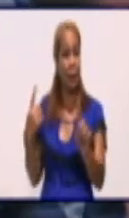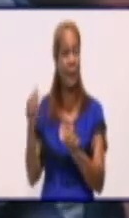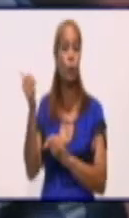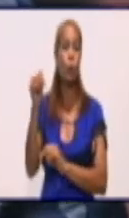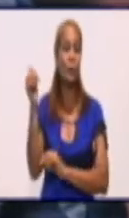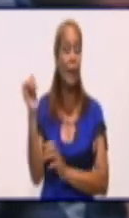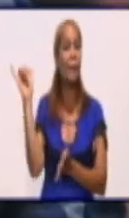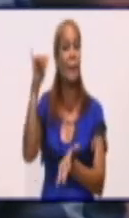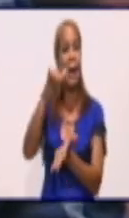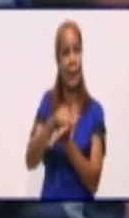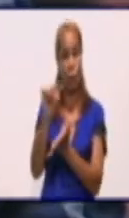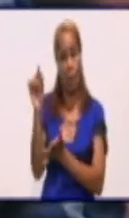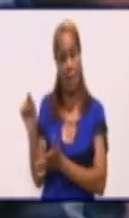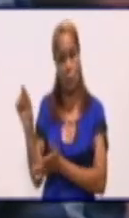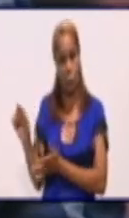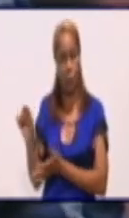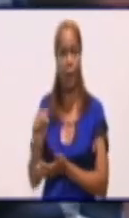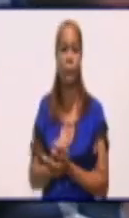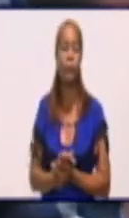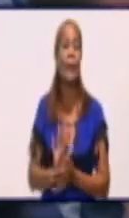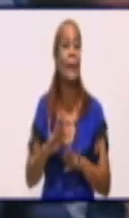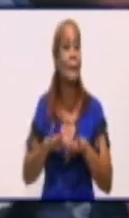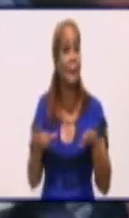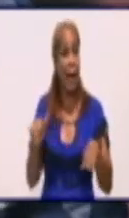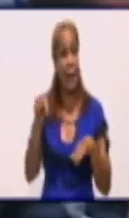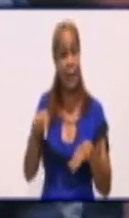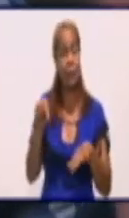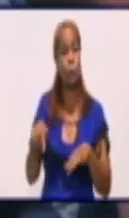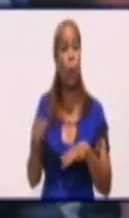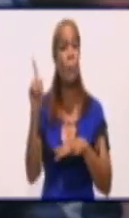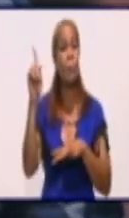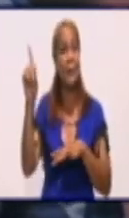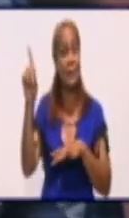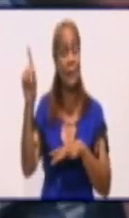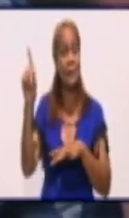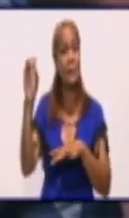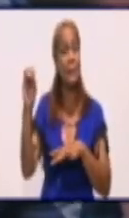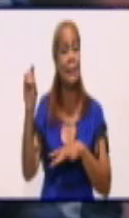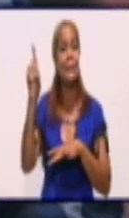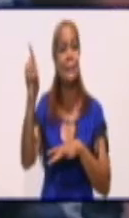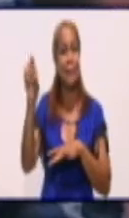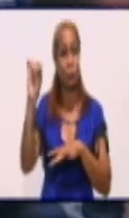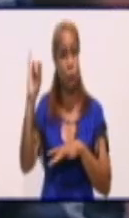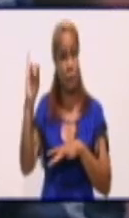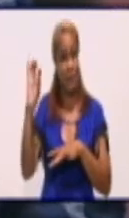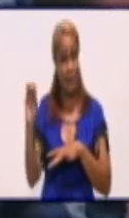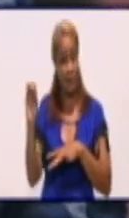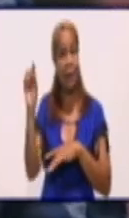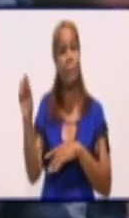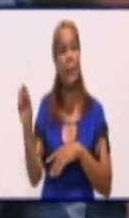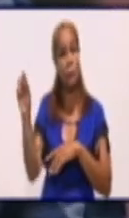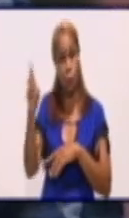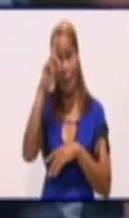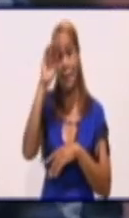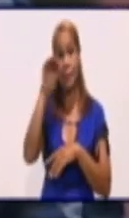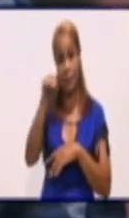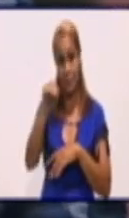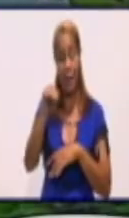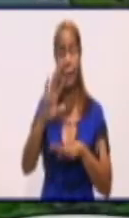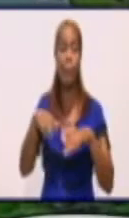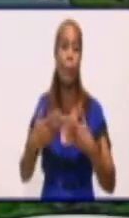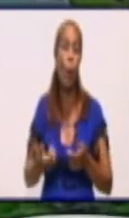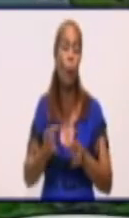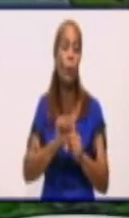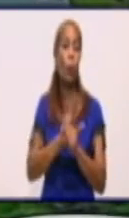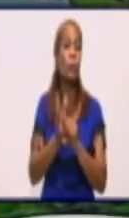Ya, esto da una cifra de 1.160 personas ingresadas por la situación de la COVID,